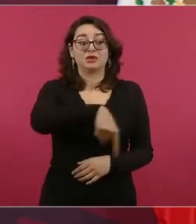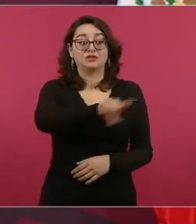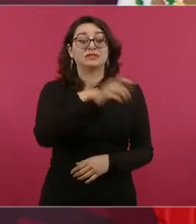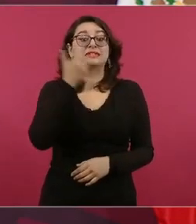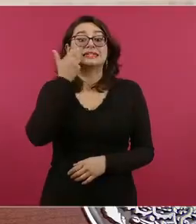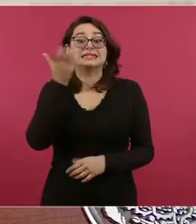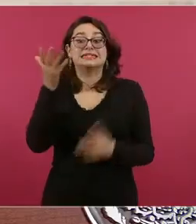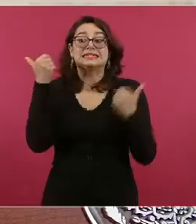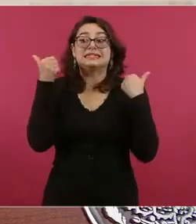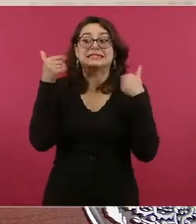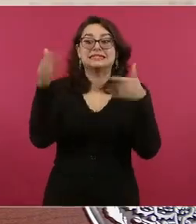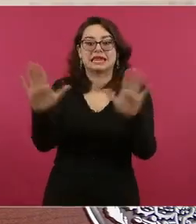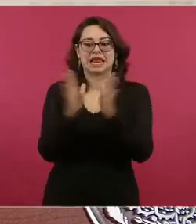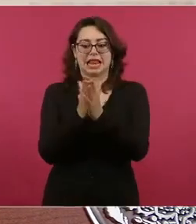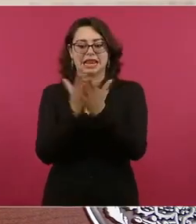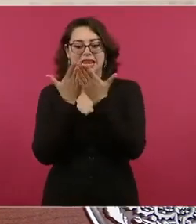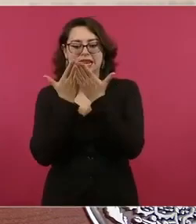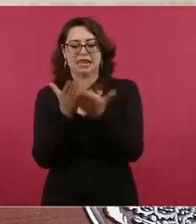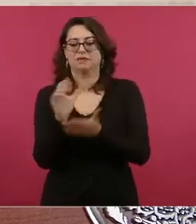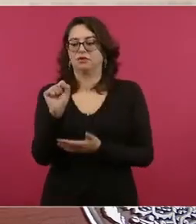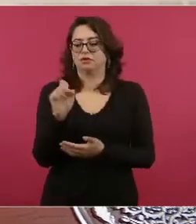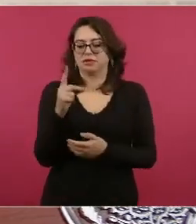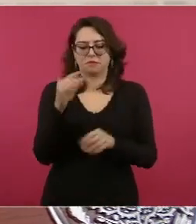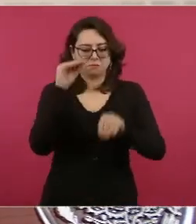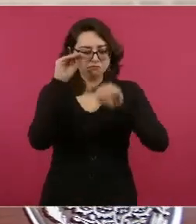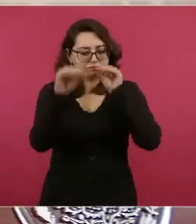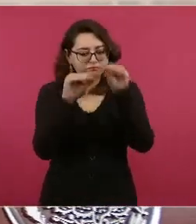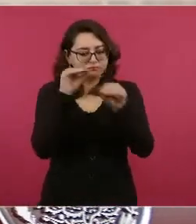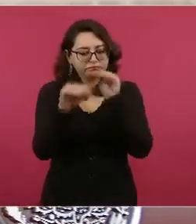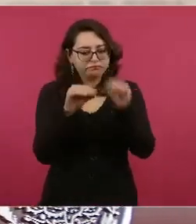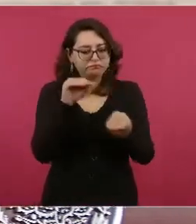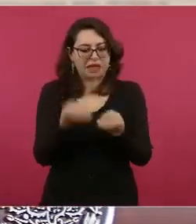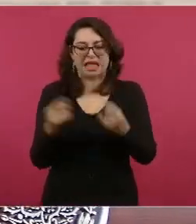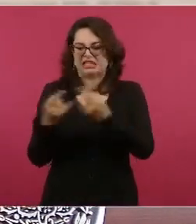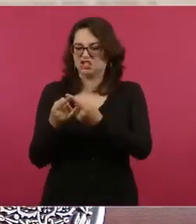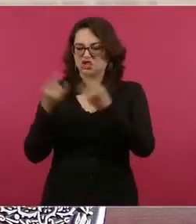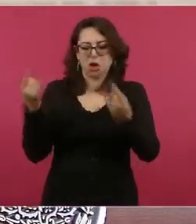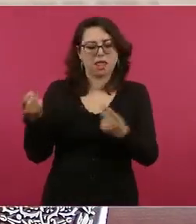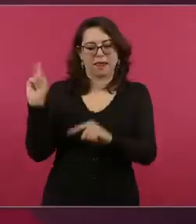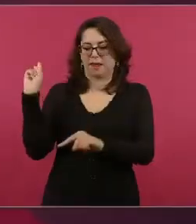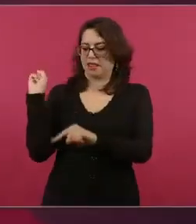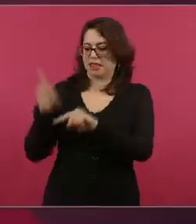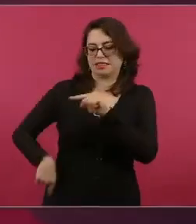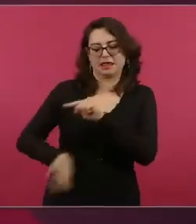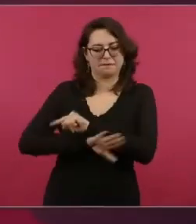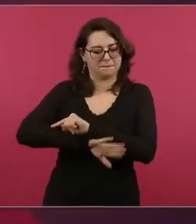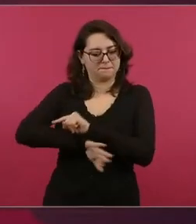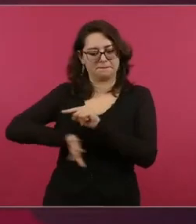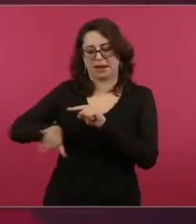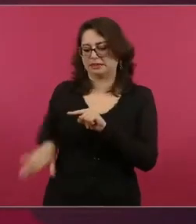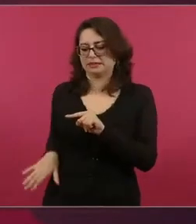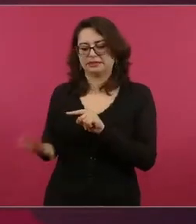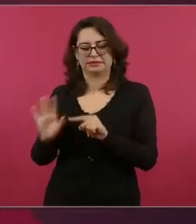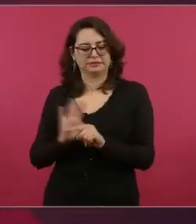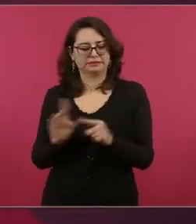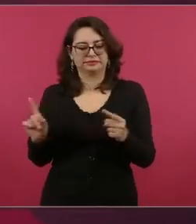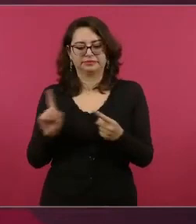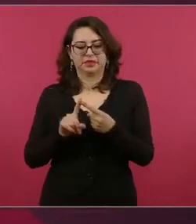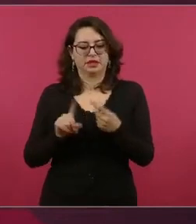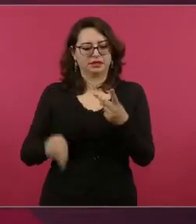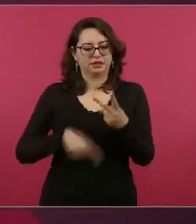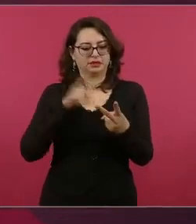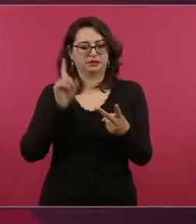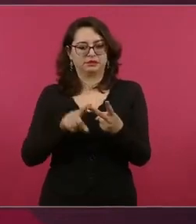que dirían, no, pues, lo menos es la superación